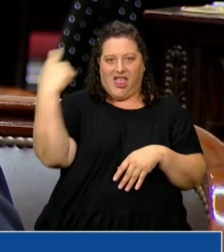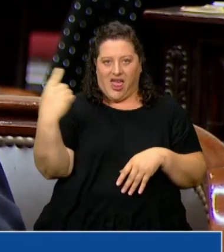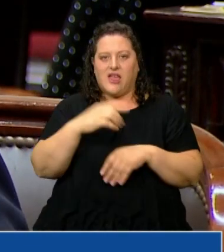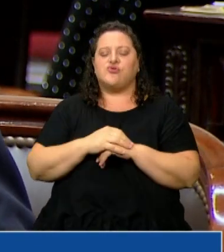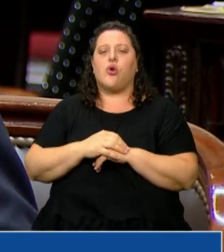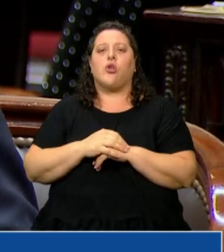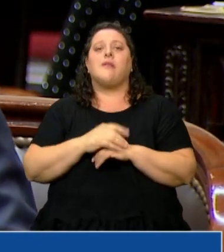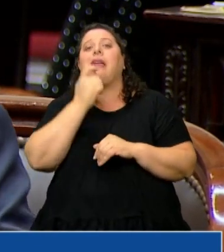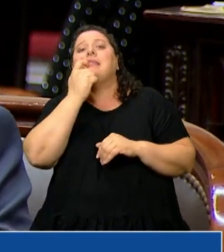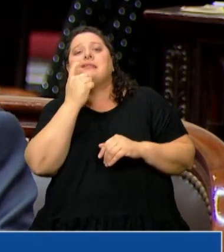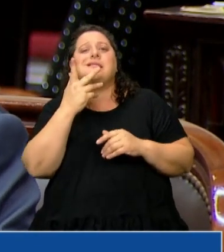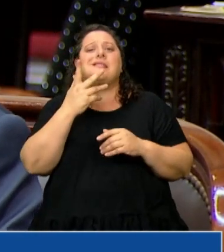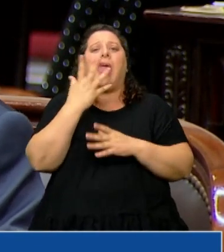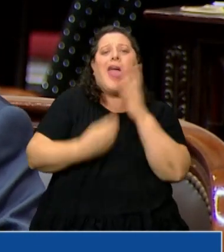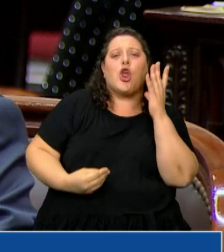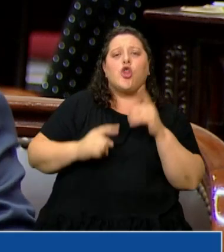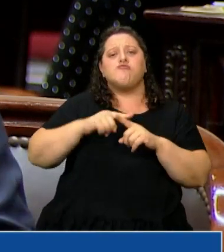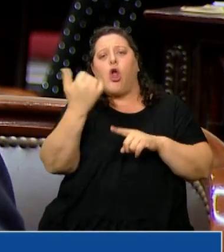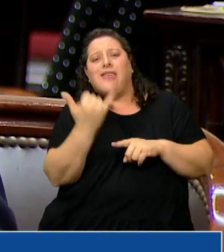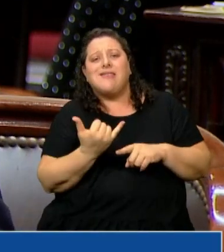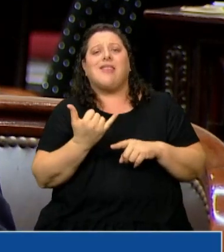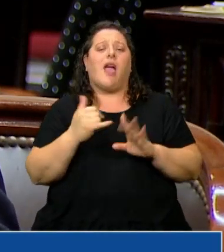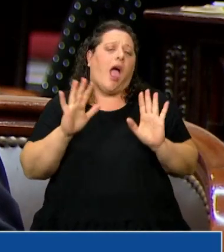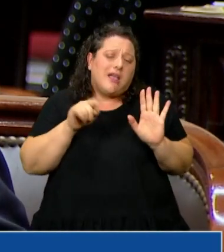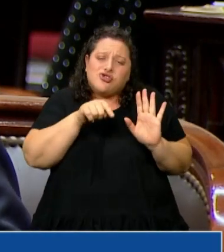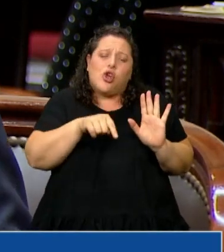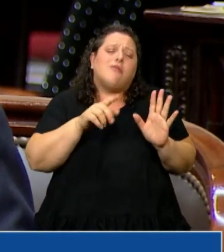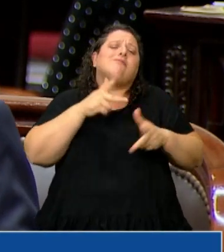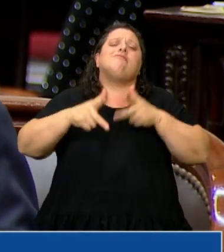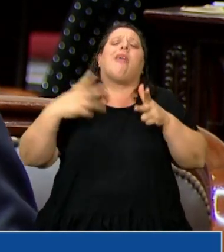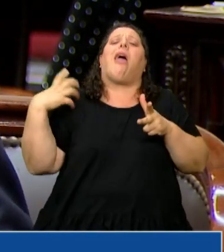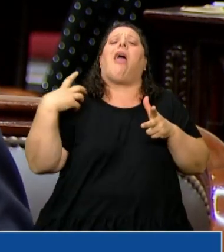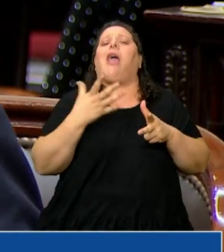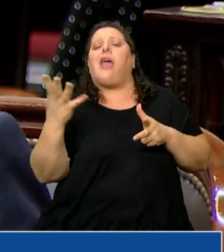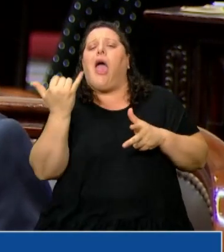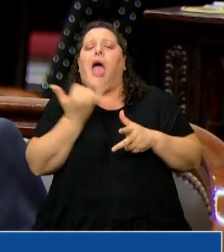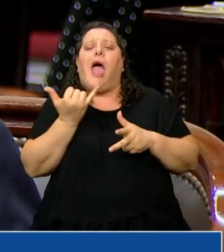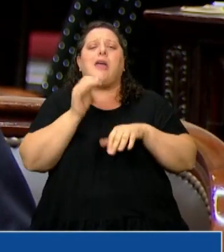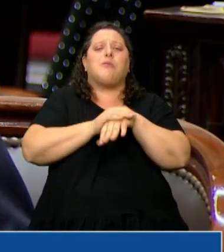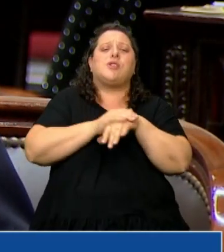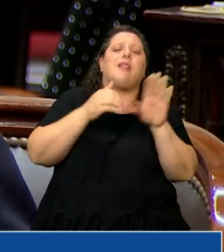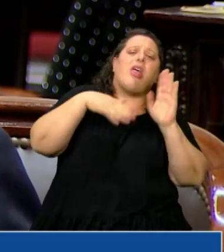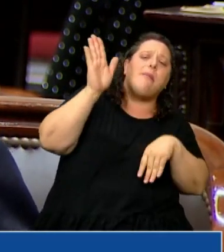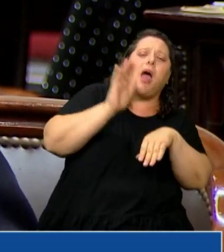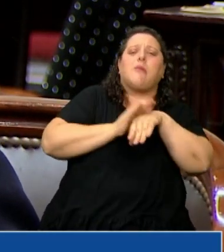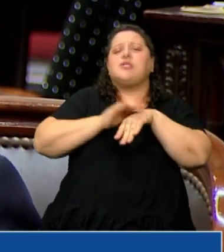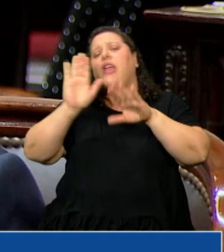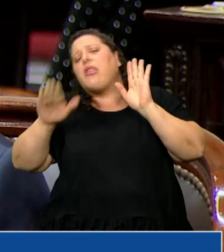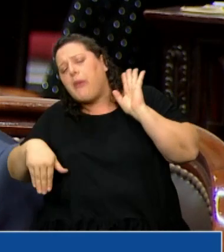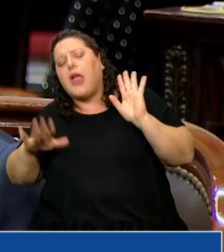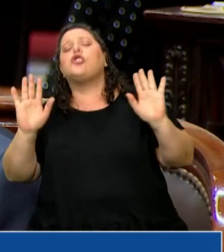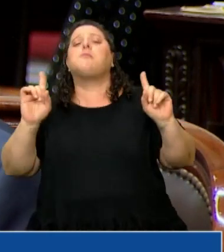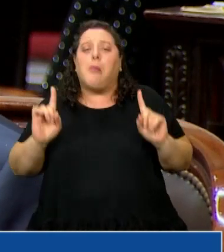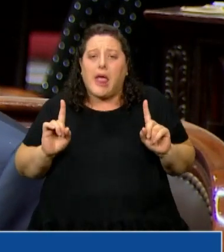de la política, y esto es una cosa generalizada, obviamente, con mayores y menores responsabilidades, pero lo